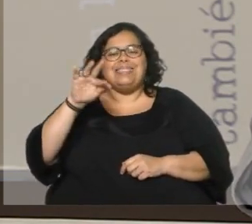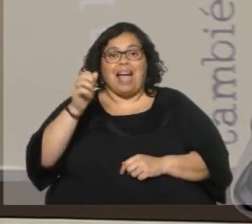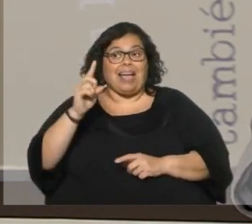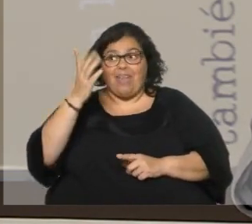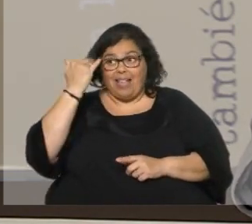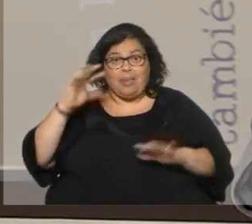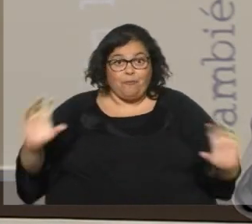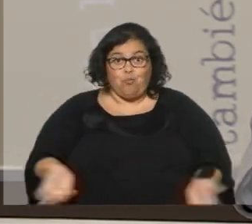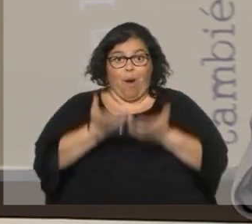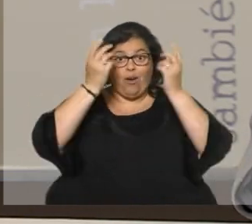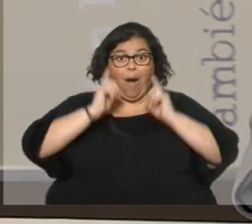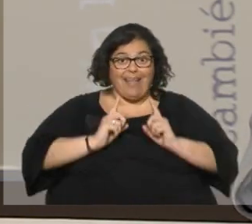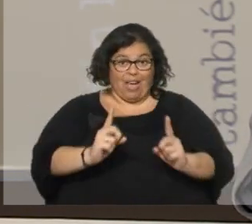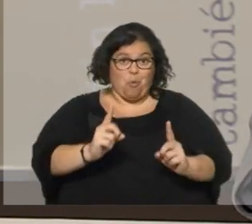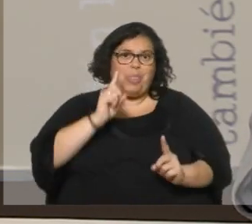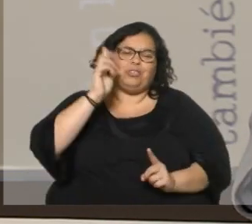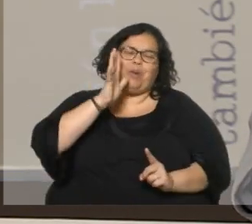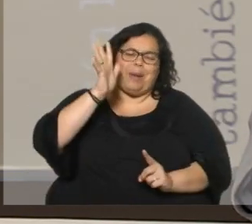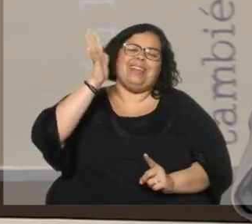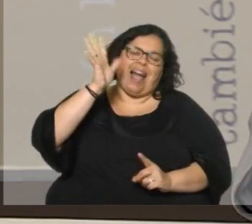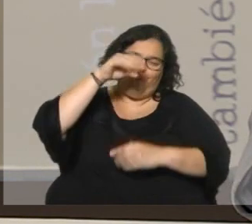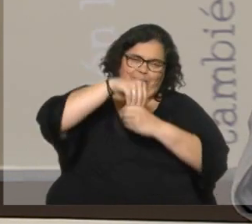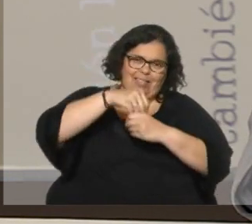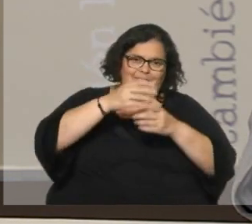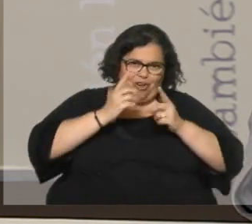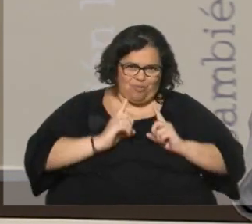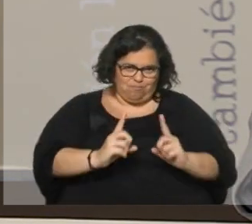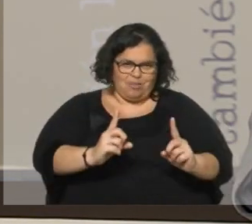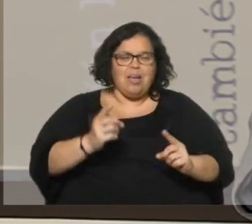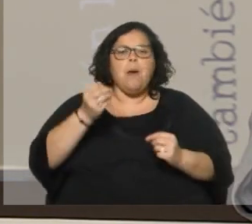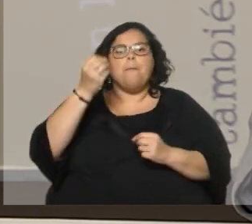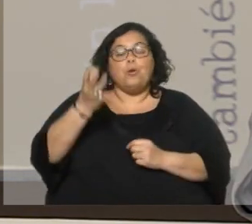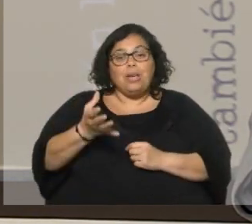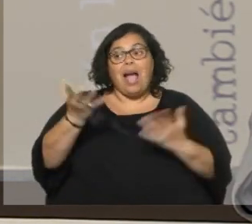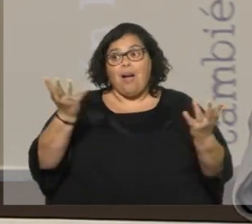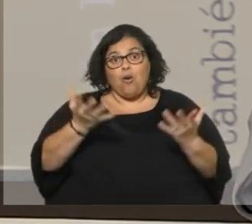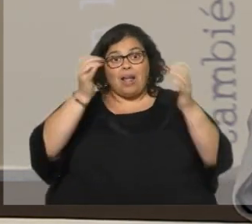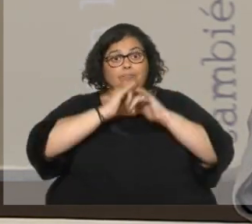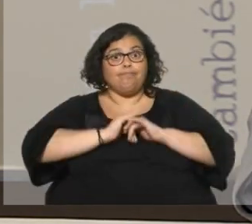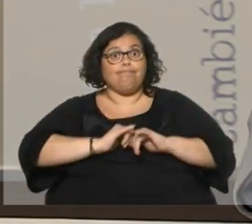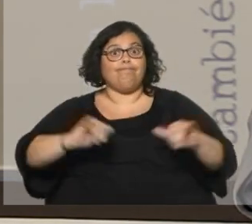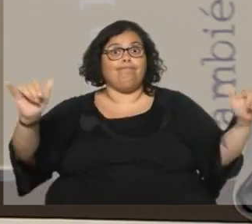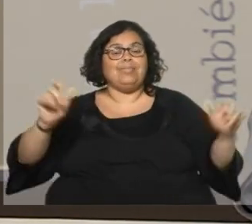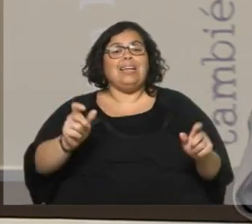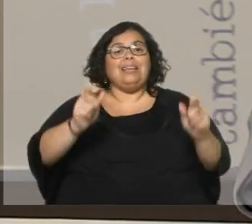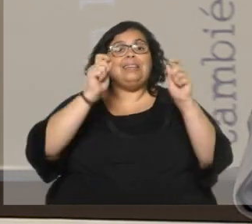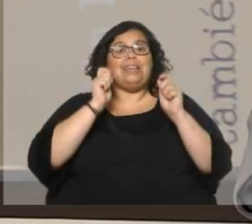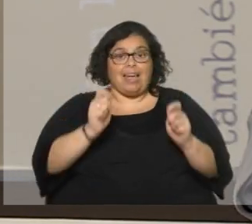el ataúd. En medio de una campaña, ¿por qué? Porque se están disputando la imagen. El tiempo,